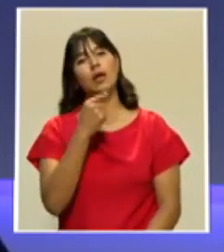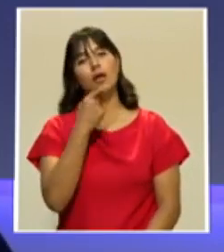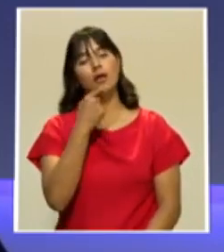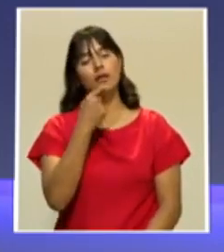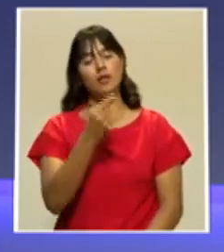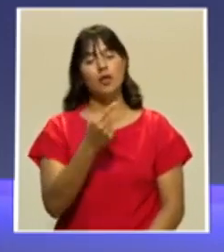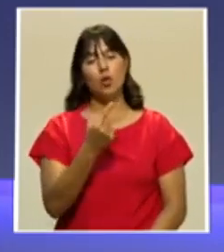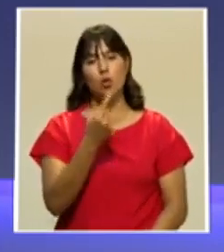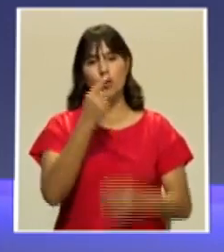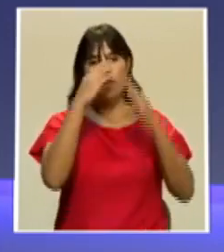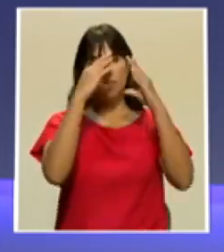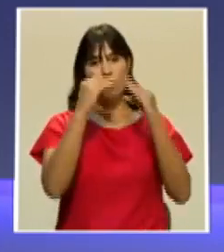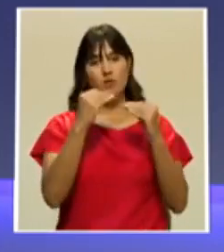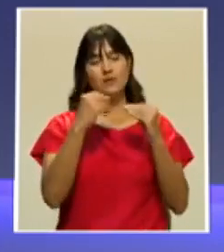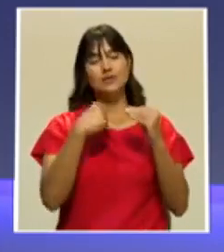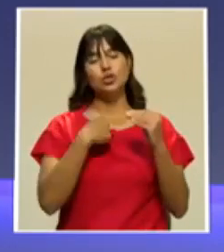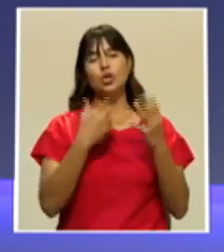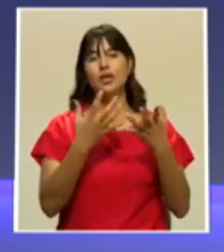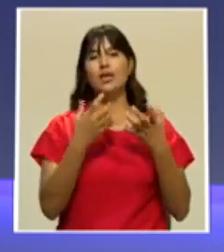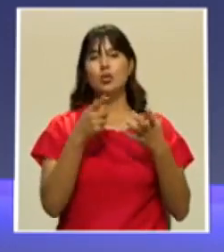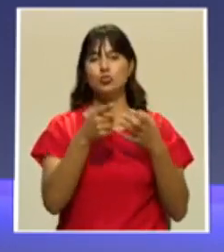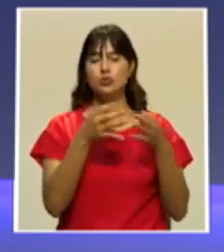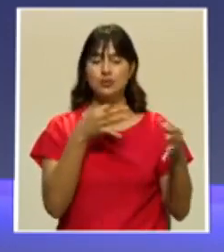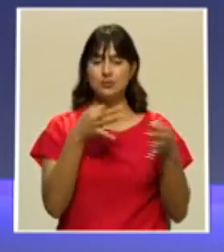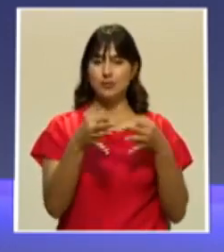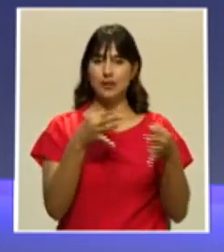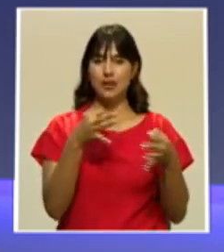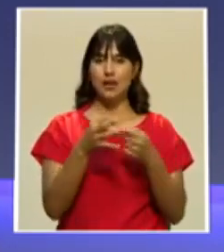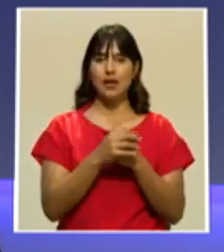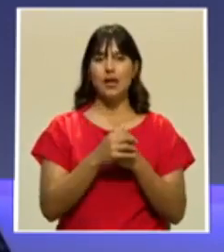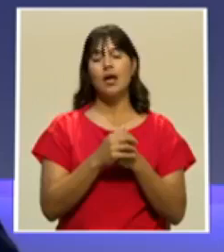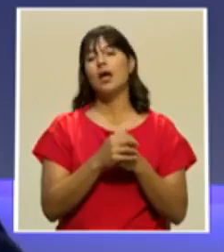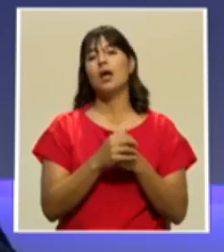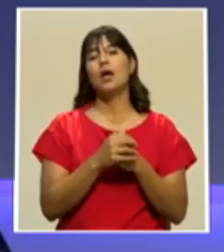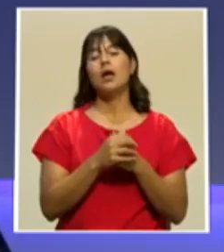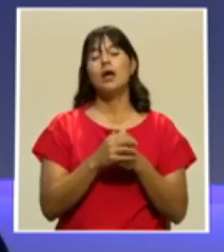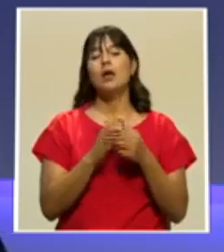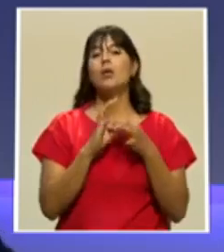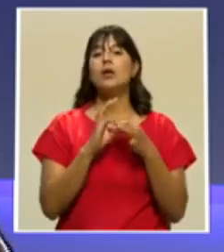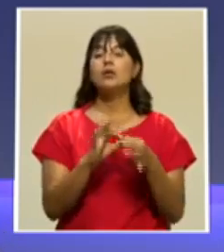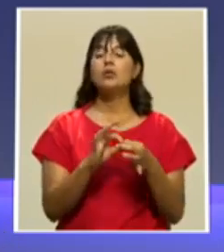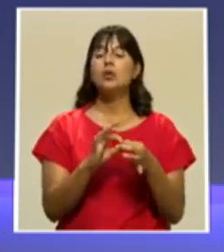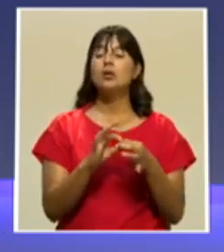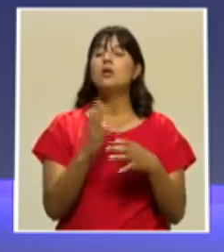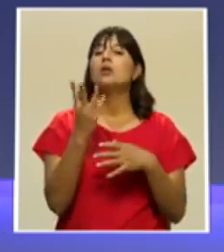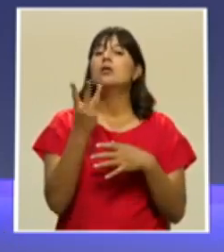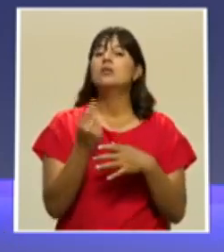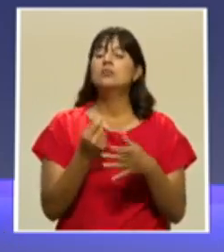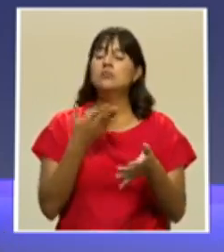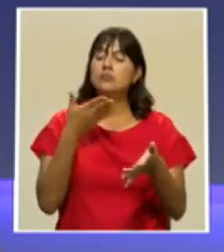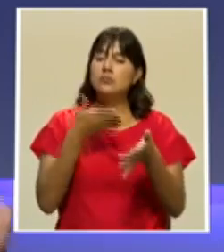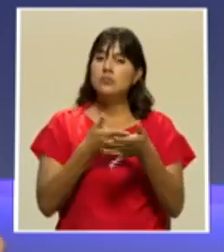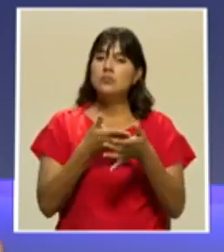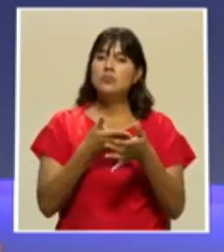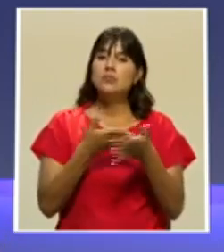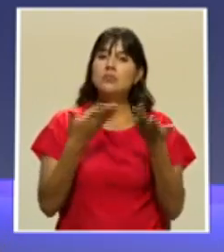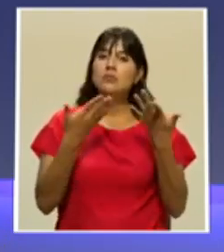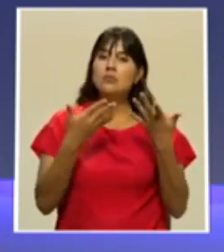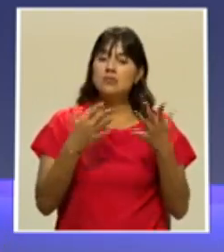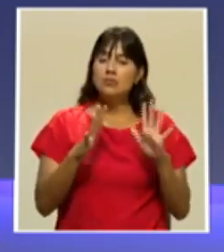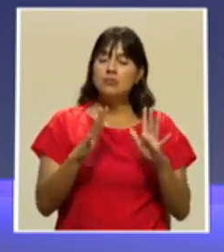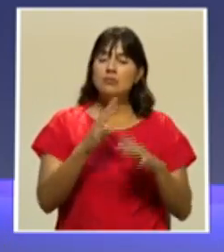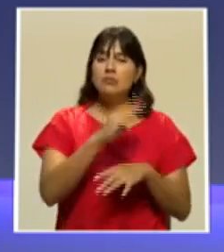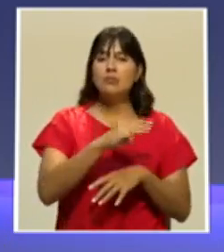dato sobre el que me gustaría que puntualizara, y es el nivel de afectación que ya tiene el mar.